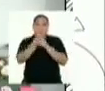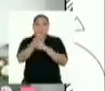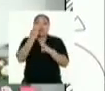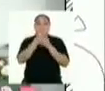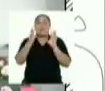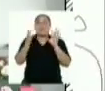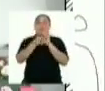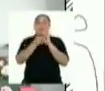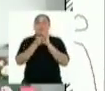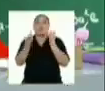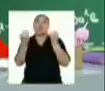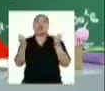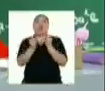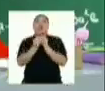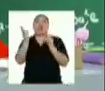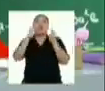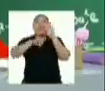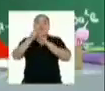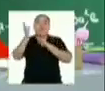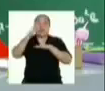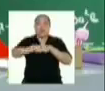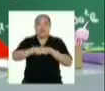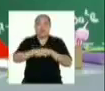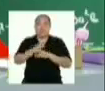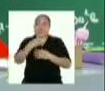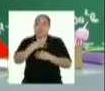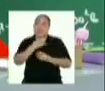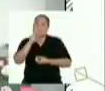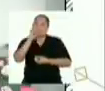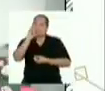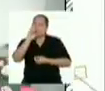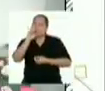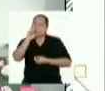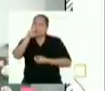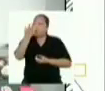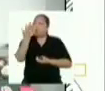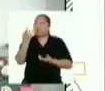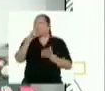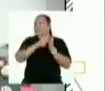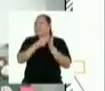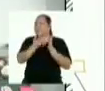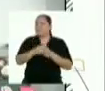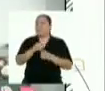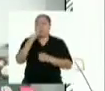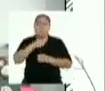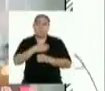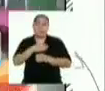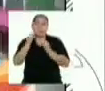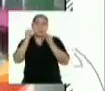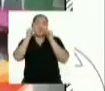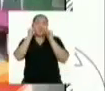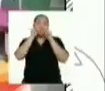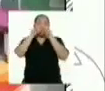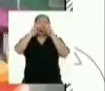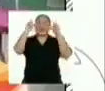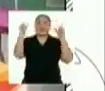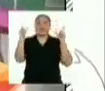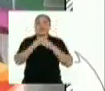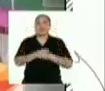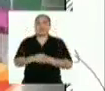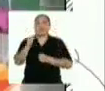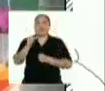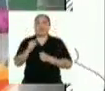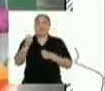a través de los plegados. ¡Qué interesante! ¿Qué es el origami para ti? El origami es algo increíble. Es un arte